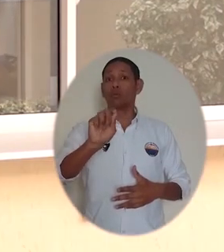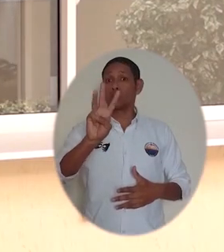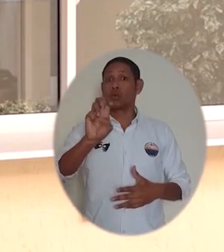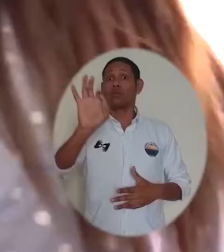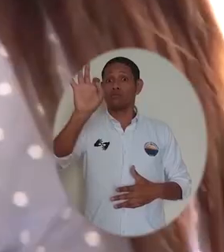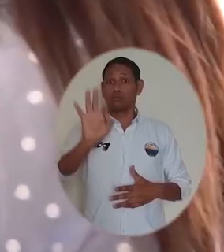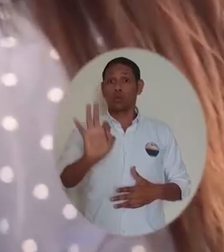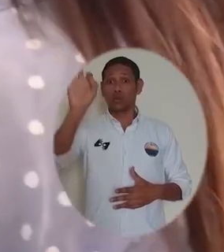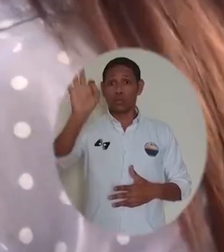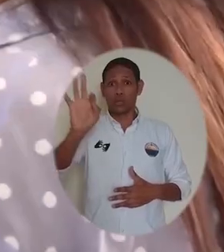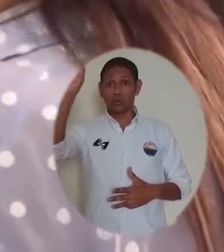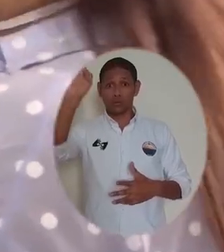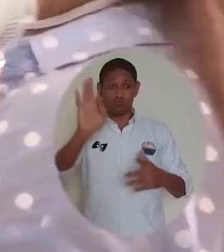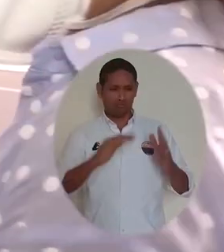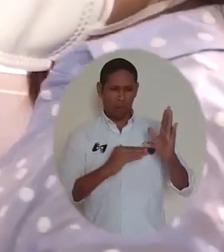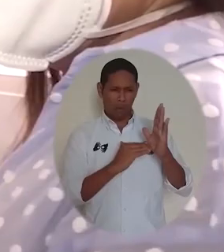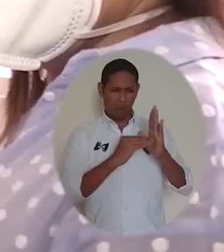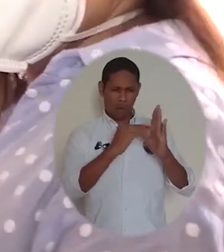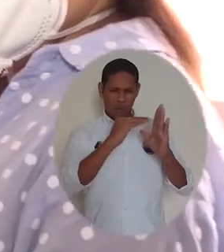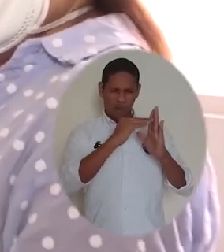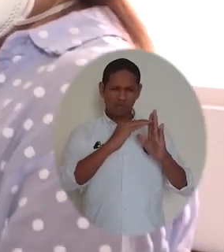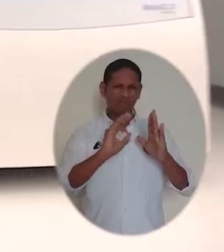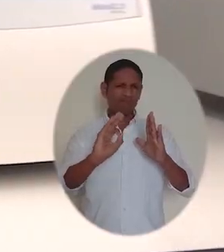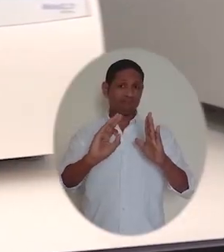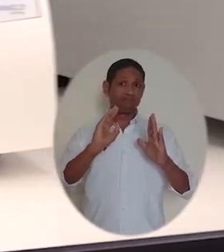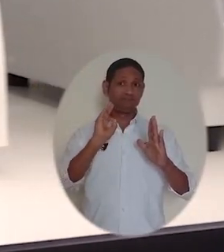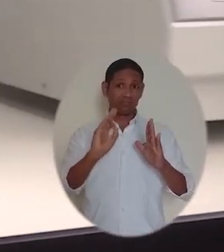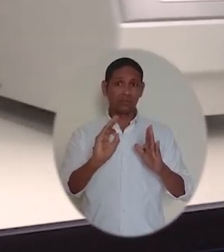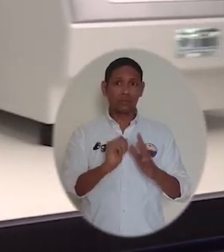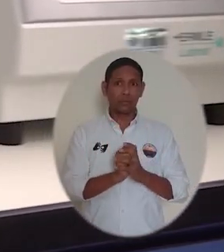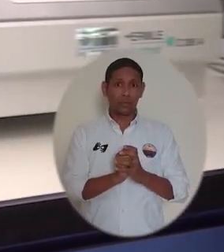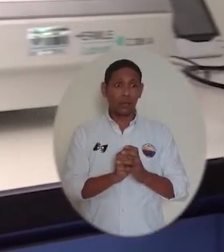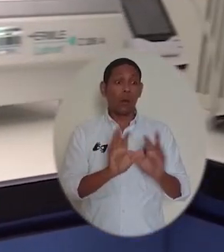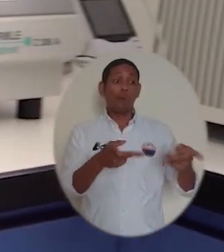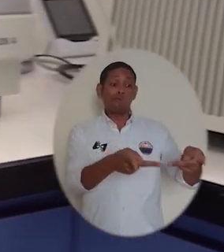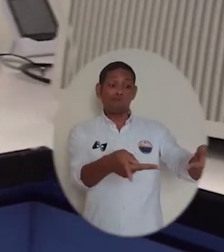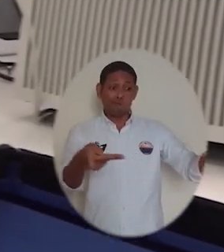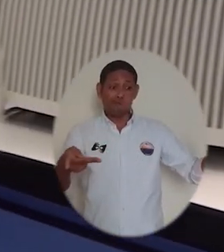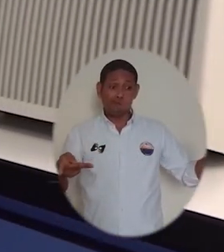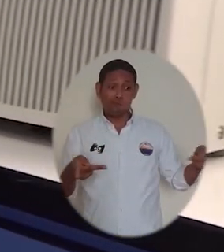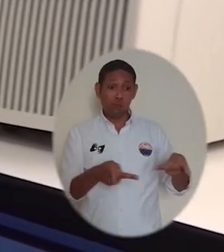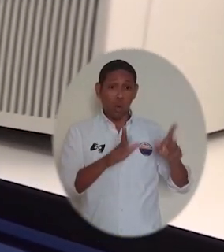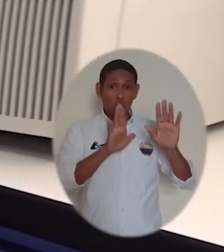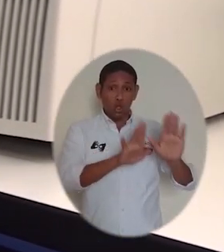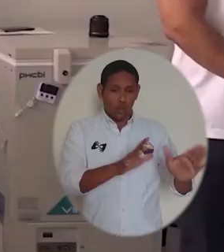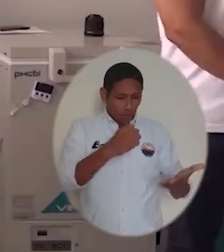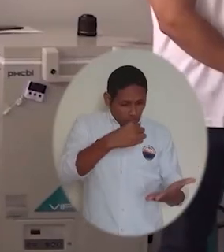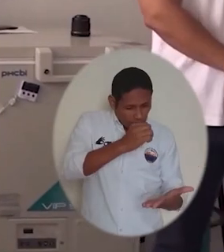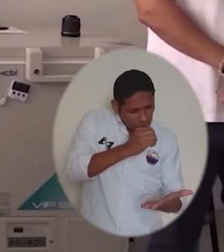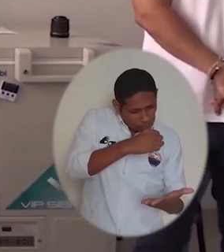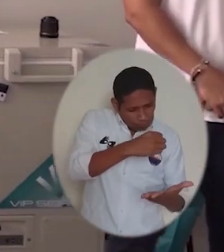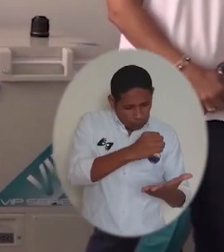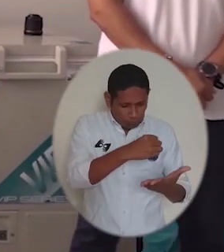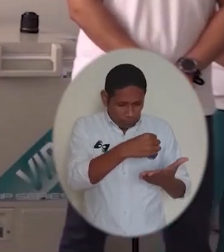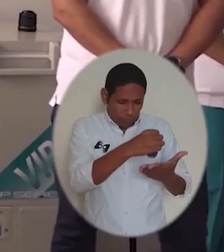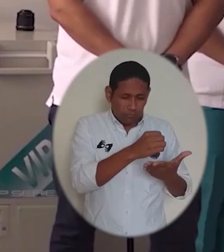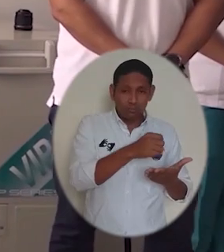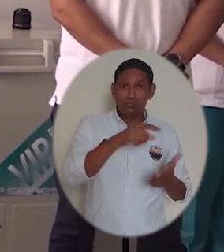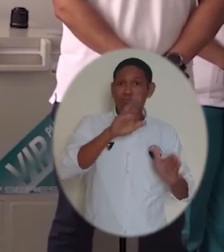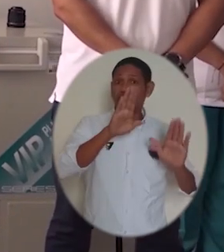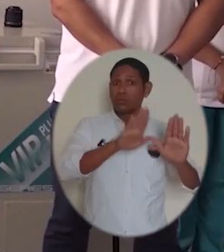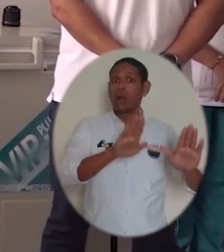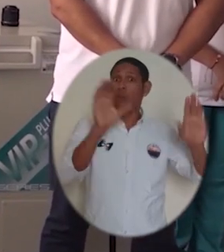% en los estándares de calidad, lo que quiere decir que el Laboratorio de Biología Molecular de la Universidad